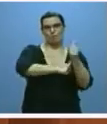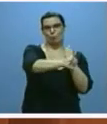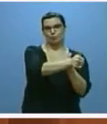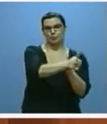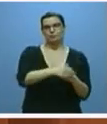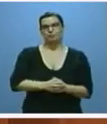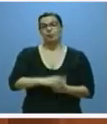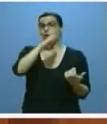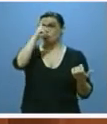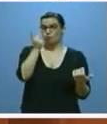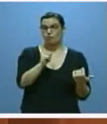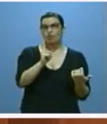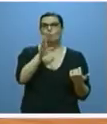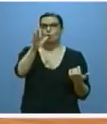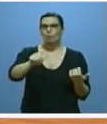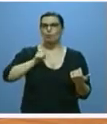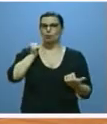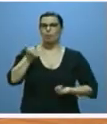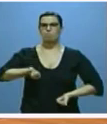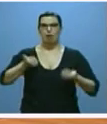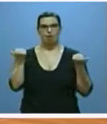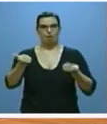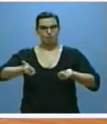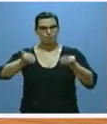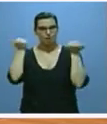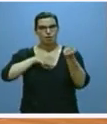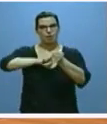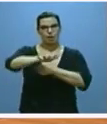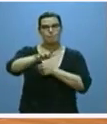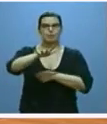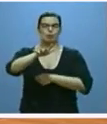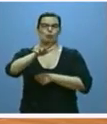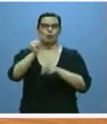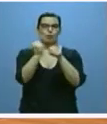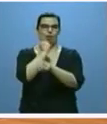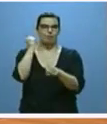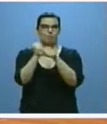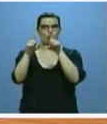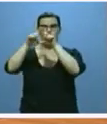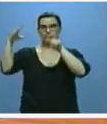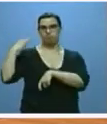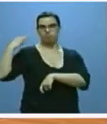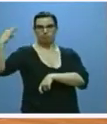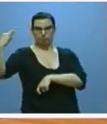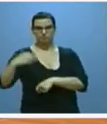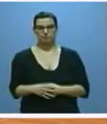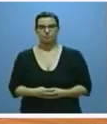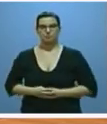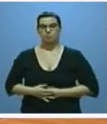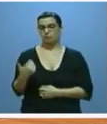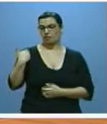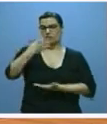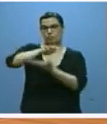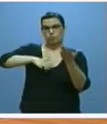olvidar tampoco las mayores oportunidades que han ido surgiendo en el ámbito del empleo por cuenta ajena. Un reciente informe de la